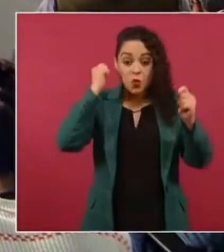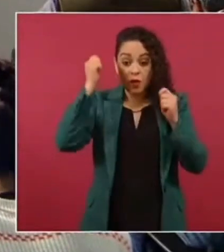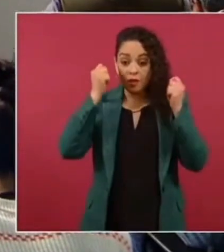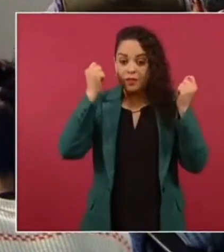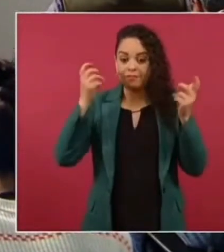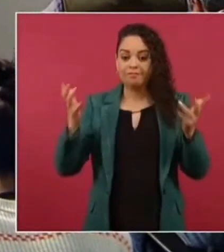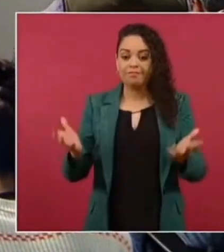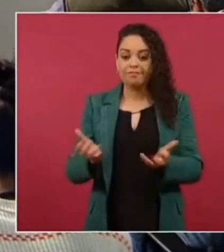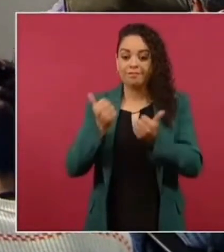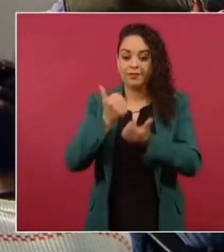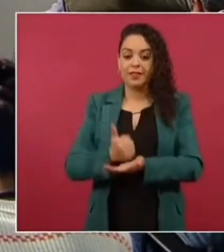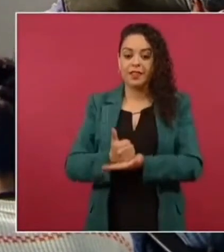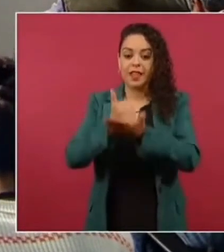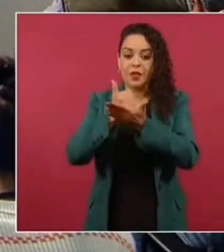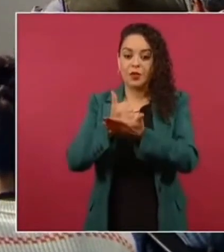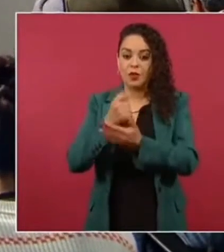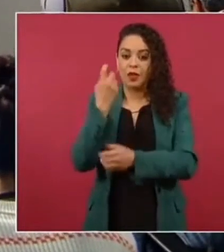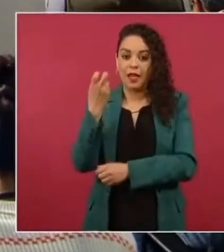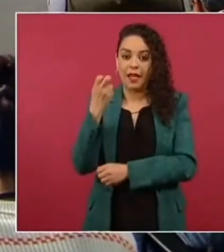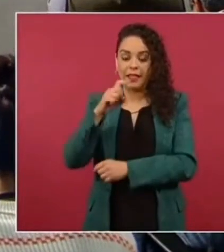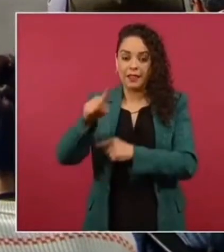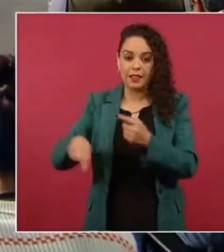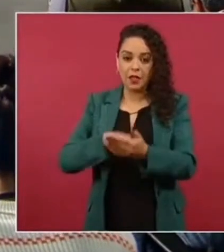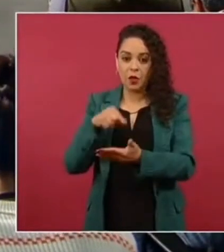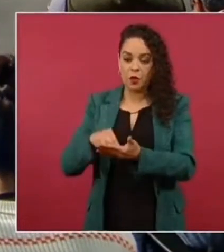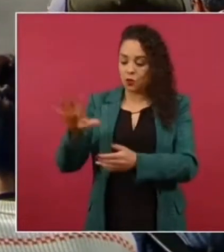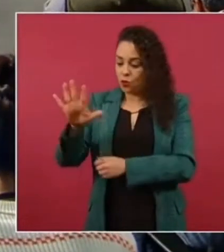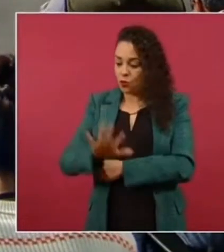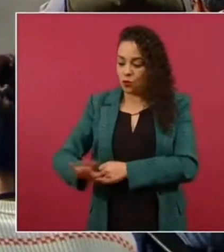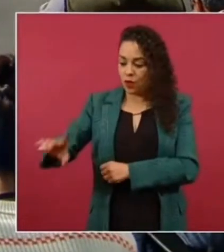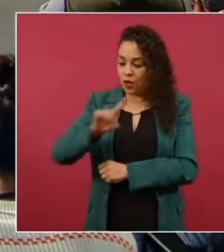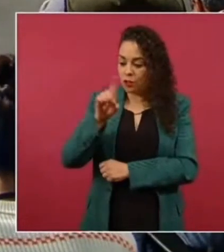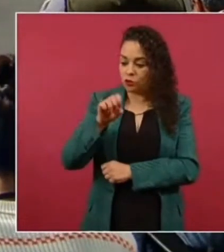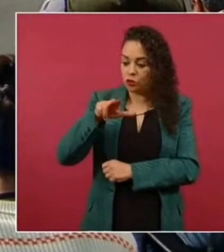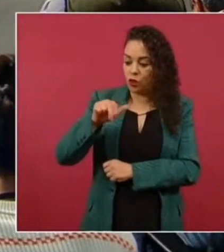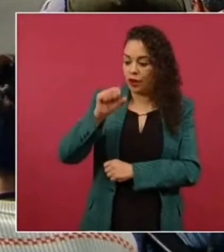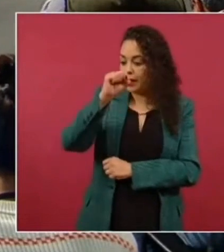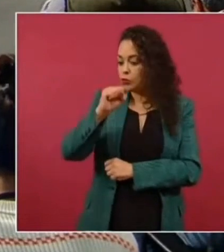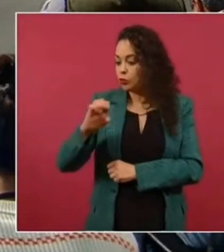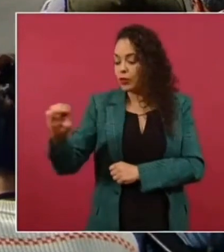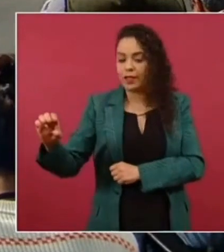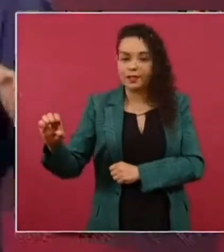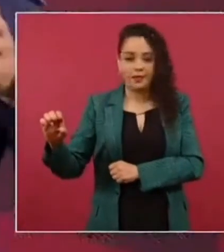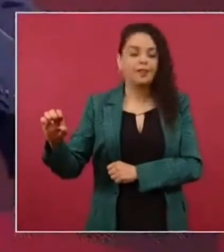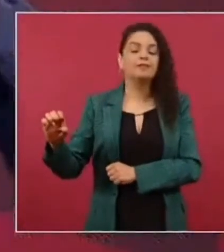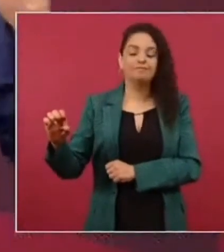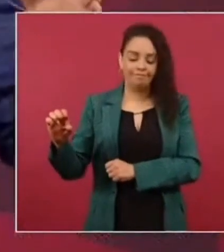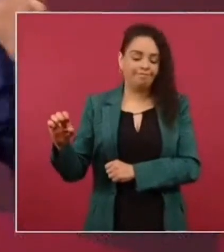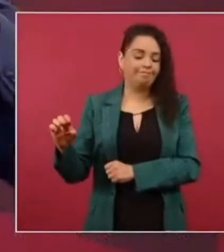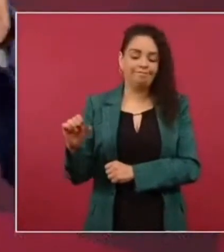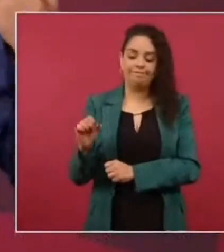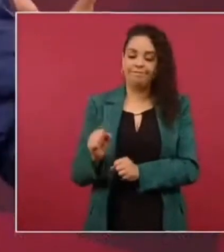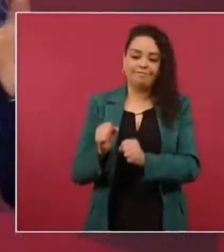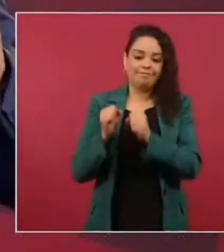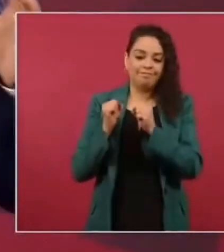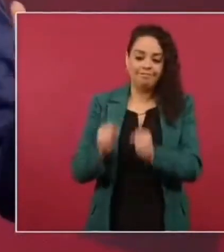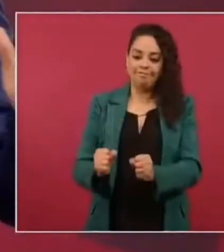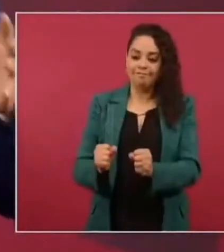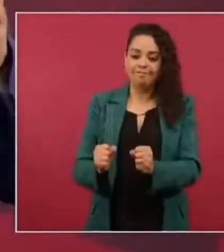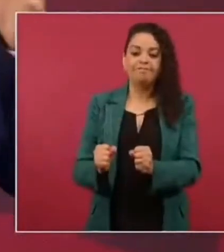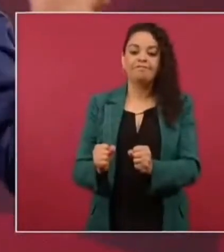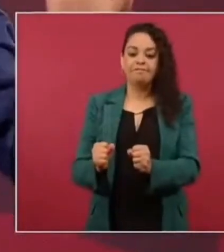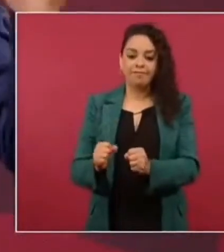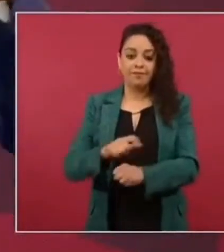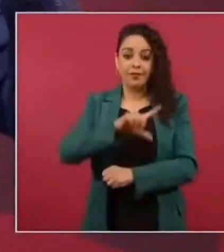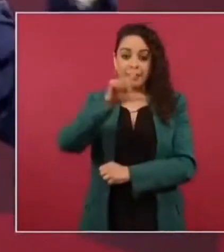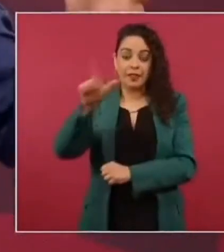sostengo que va a a convertirse en el